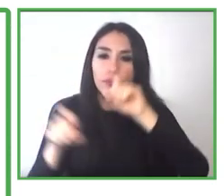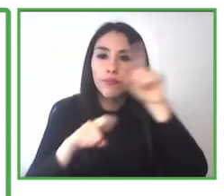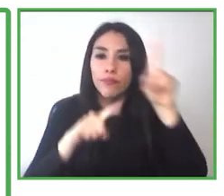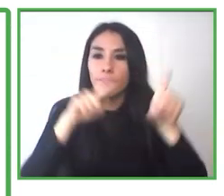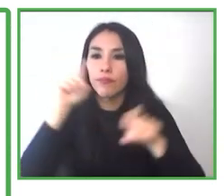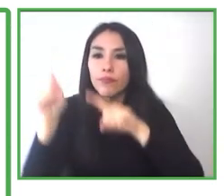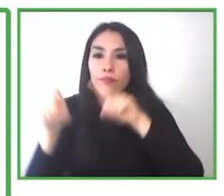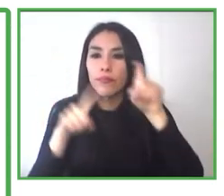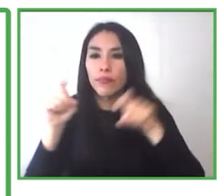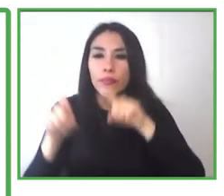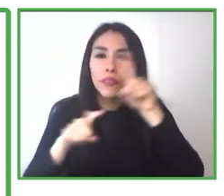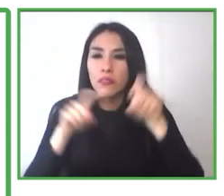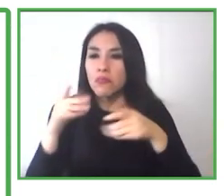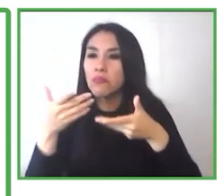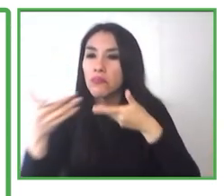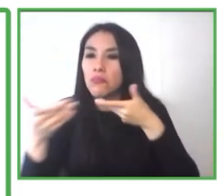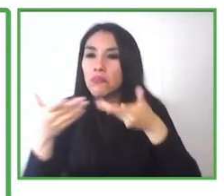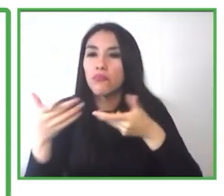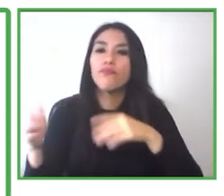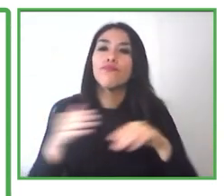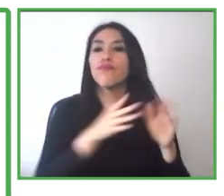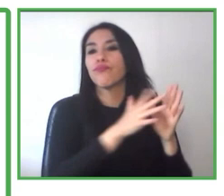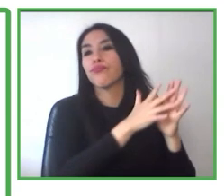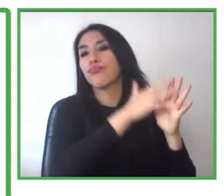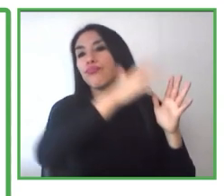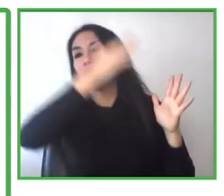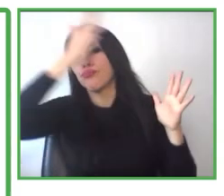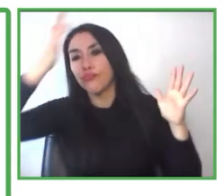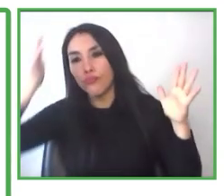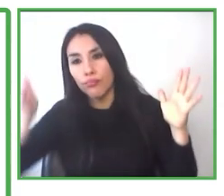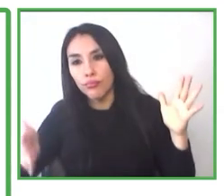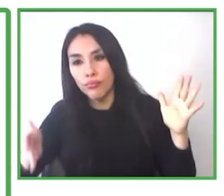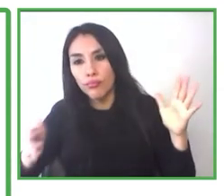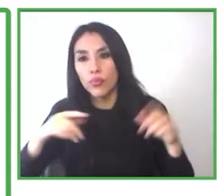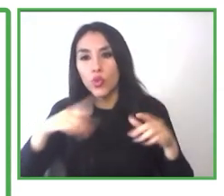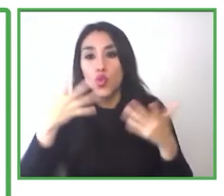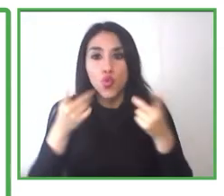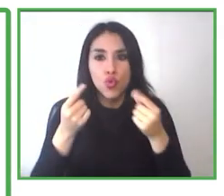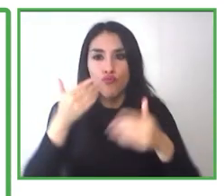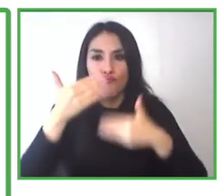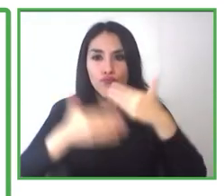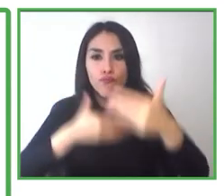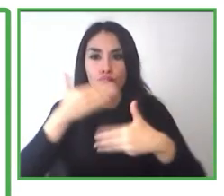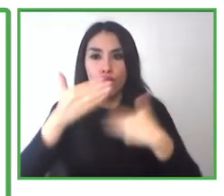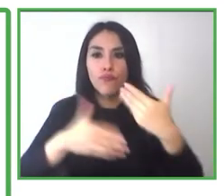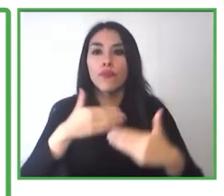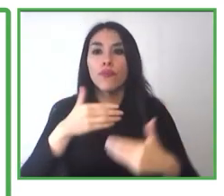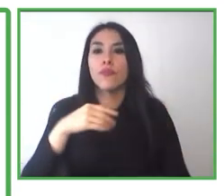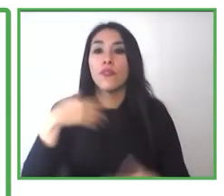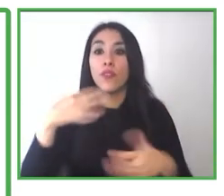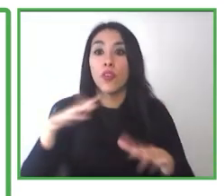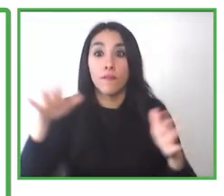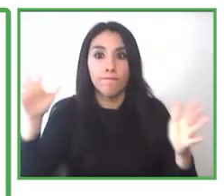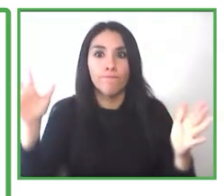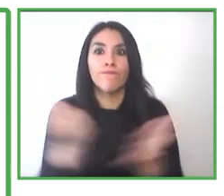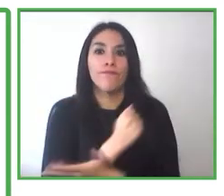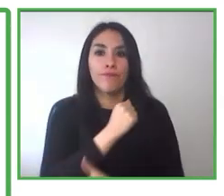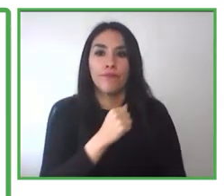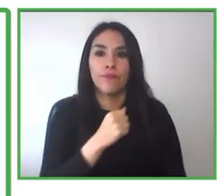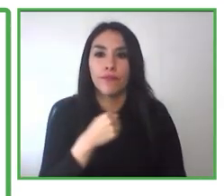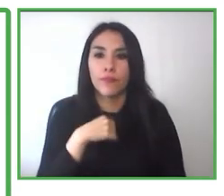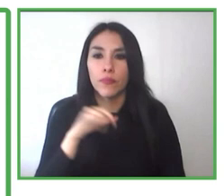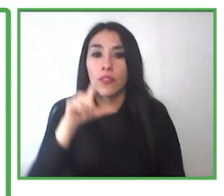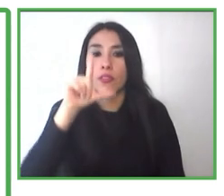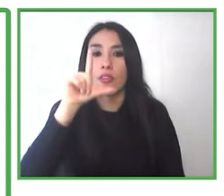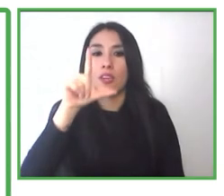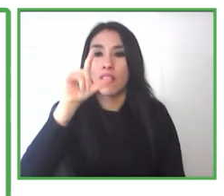el seguimiento en su... Luis Gina Arata, que también ella lleva un año trabajando